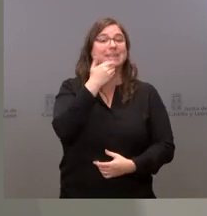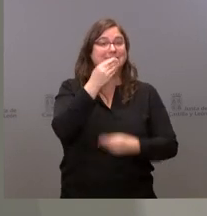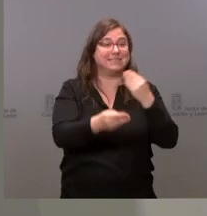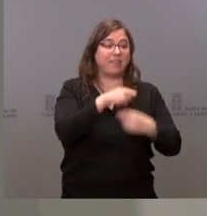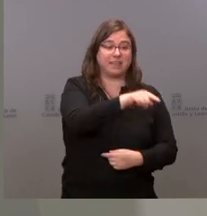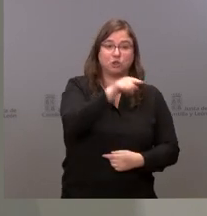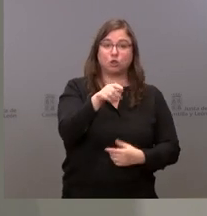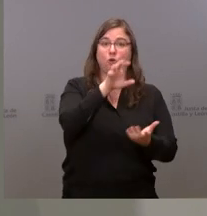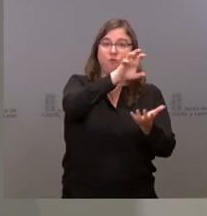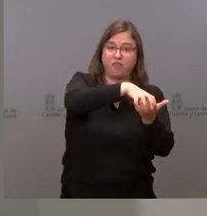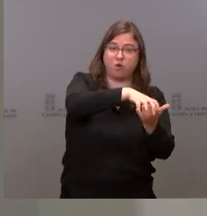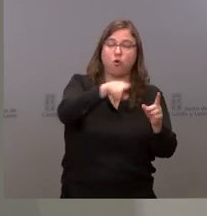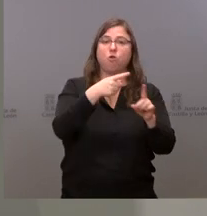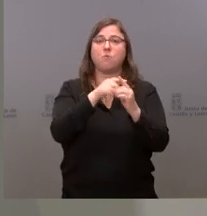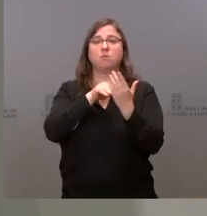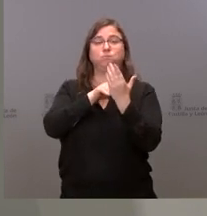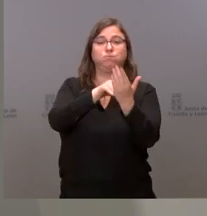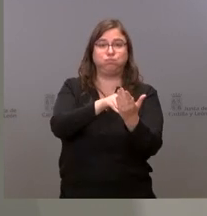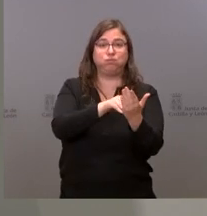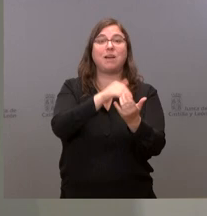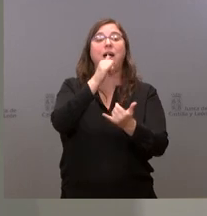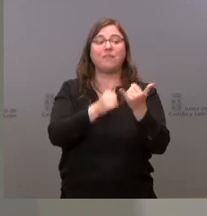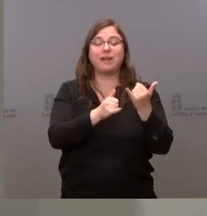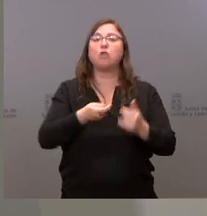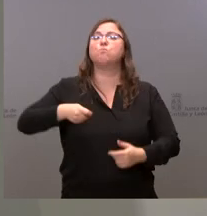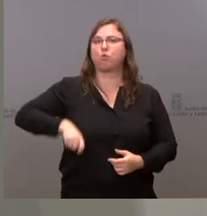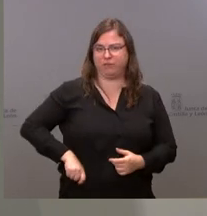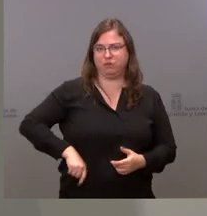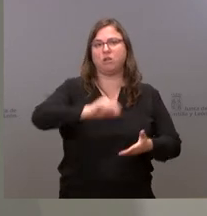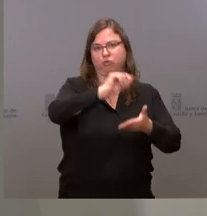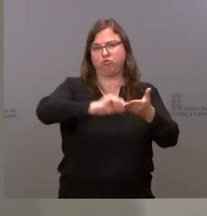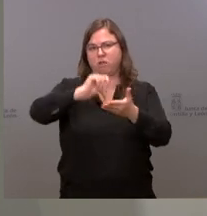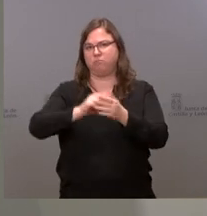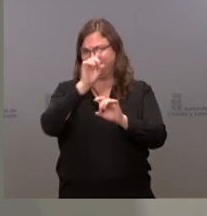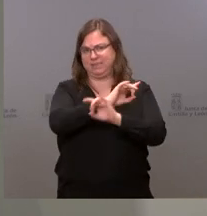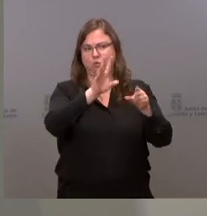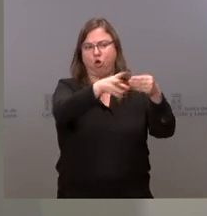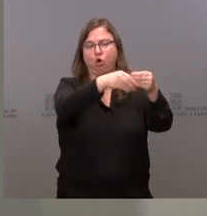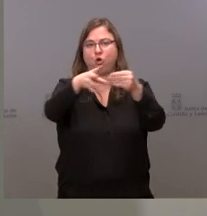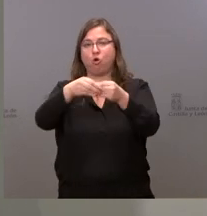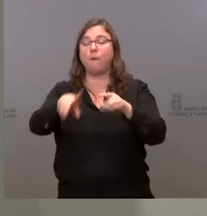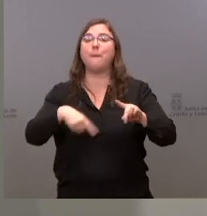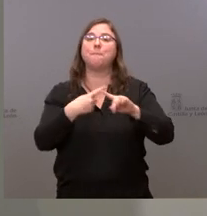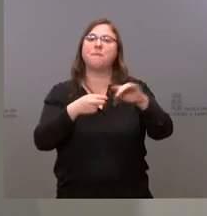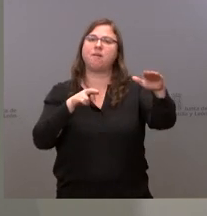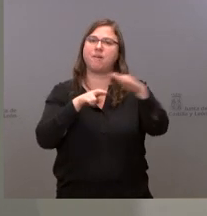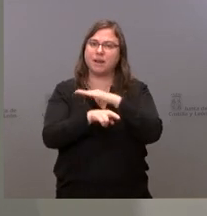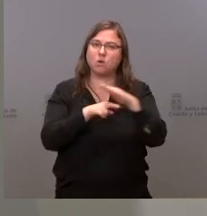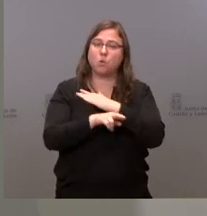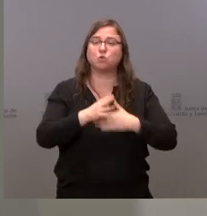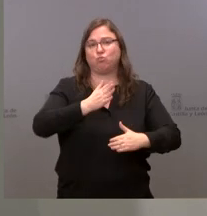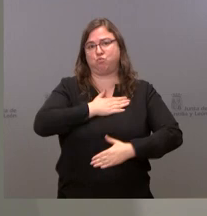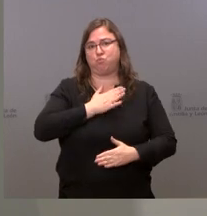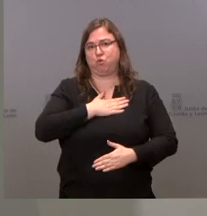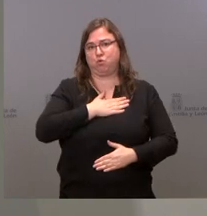solamente los profesionales sanitarios para realizar los test, sino también los instrumentos y los elementos propios